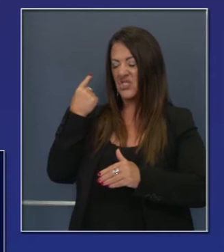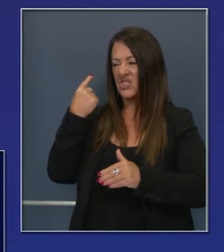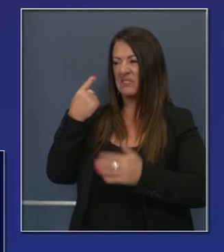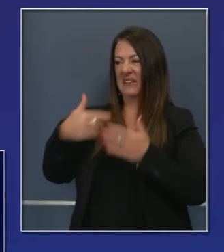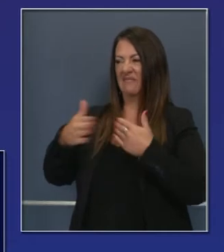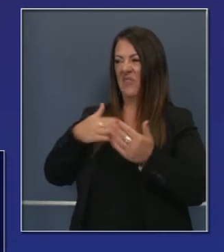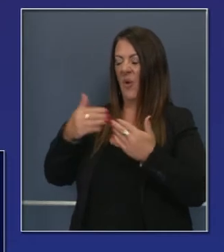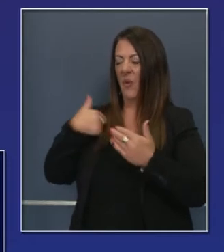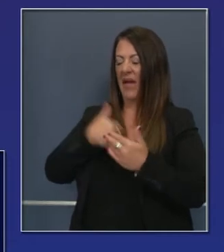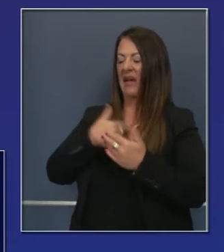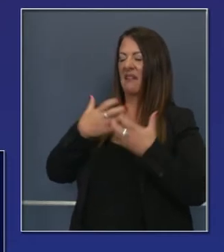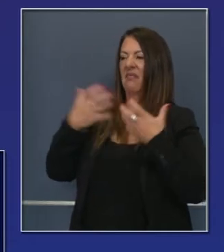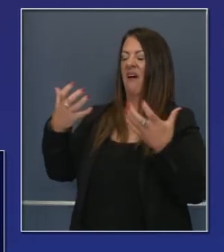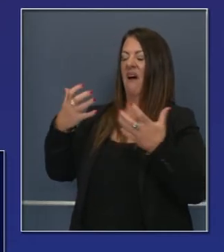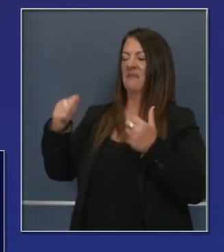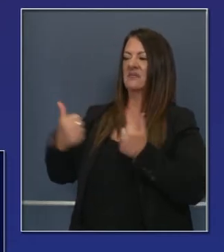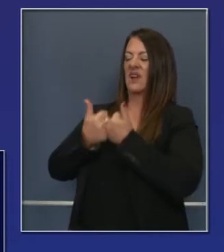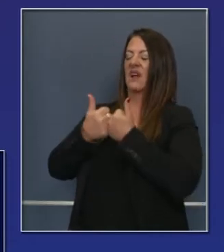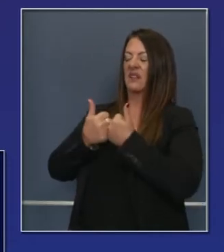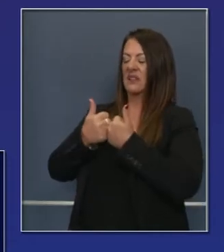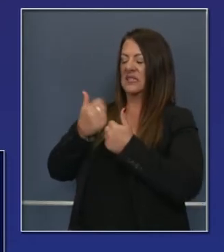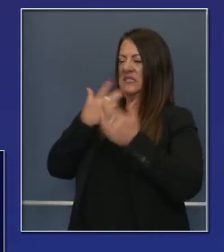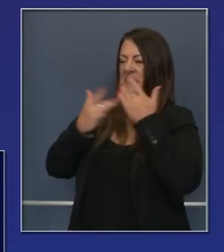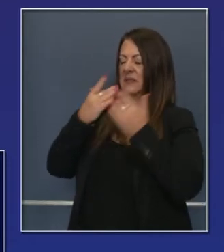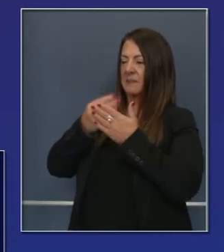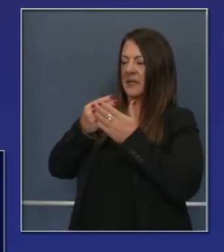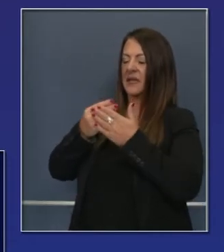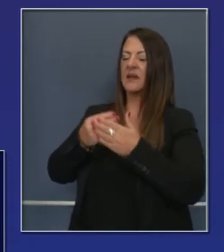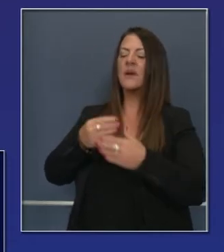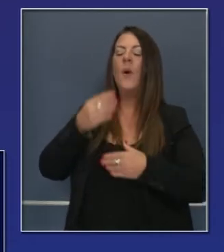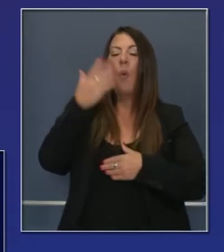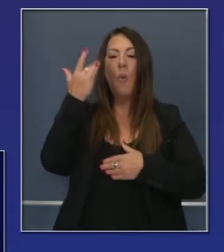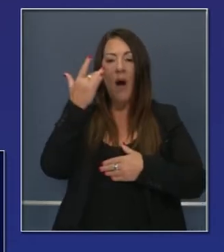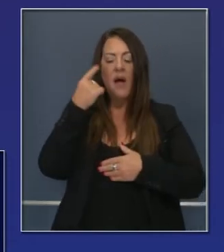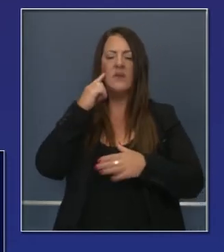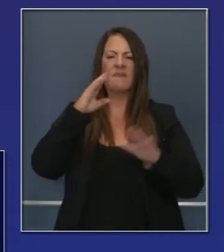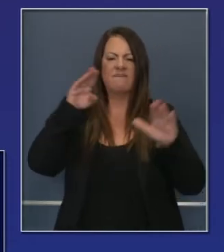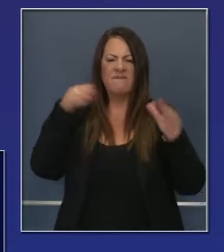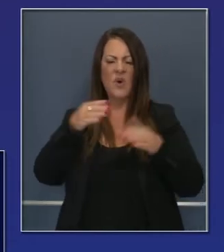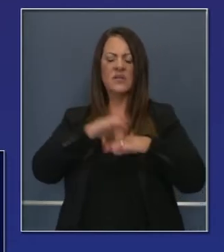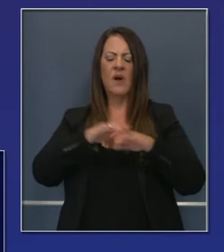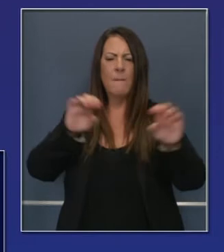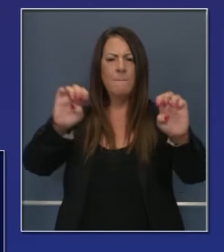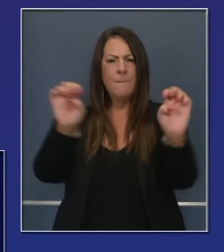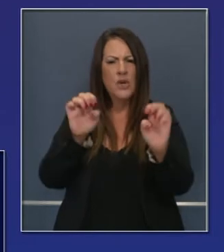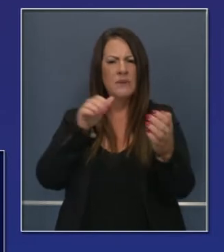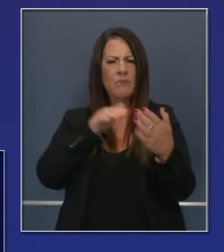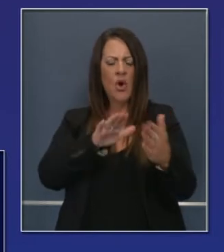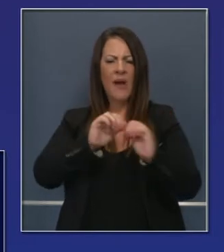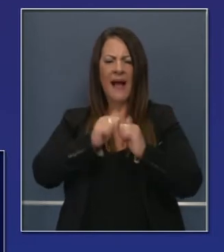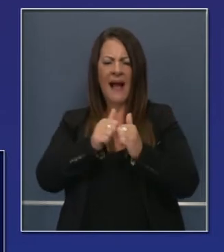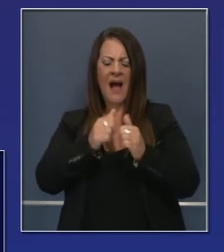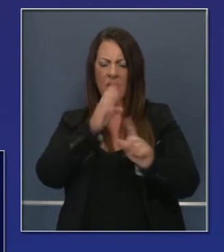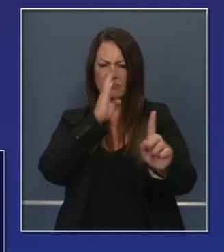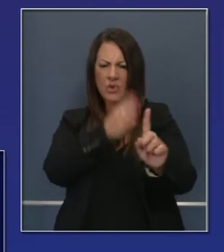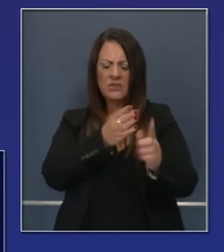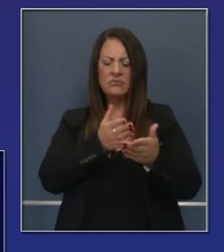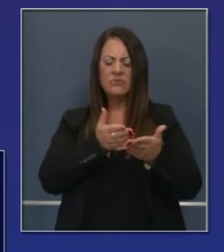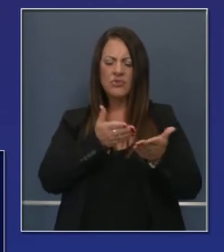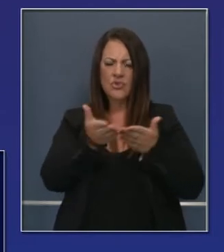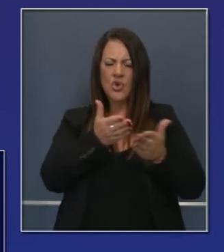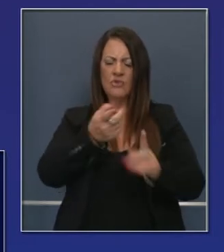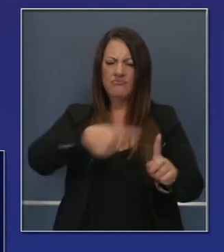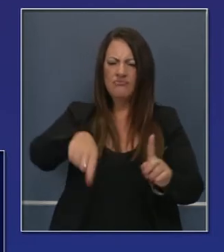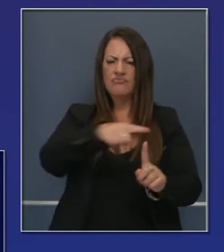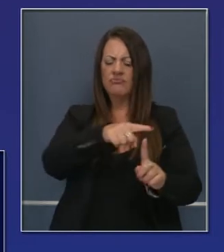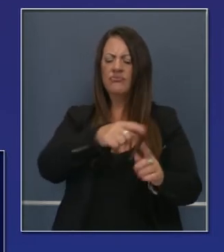pesar de que hemos tenido déficits en nuestro presupuesto, porque es importante trabajar acerca de los desalojados de